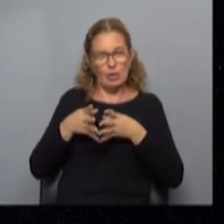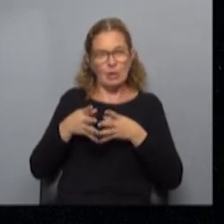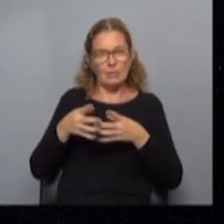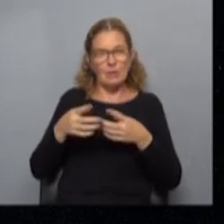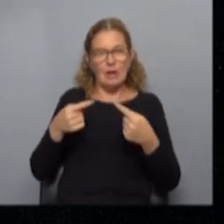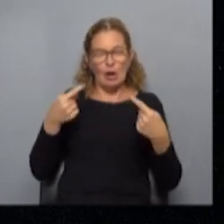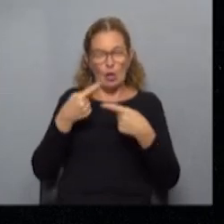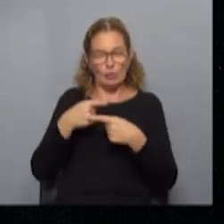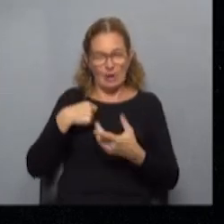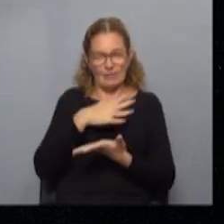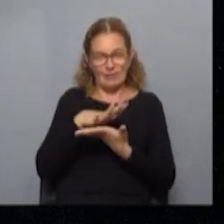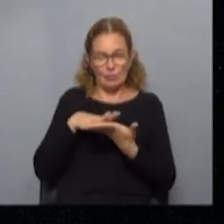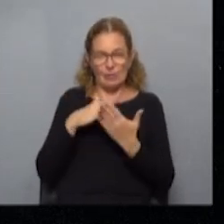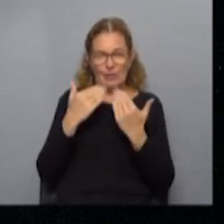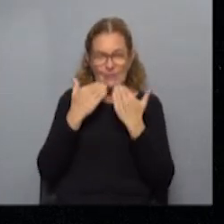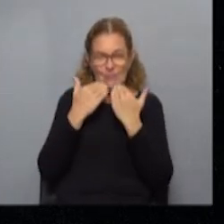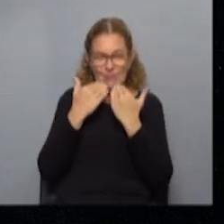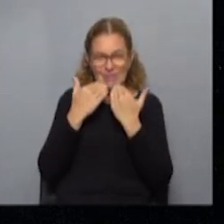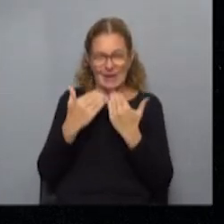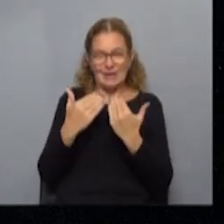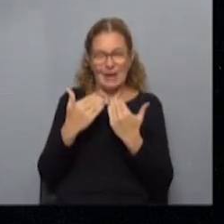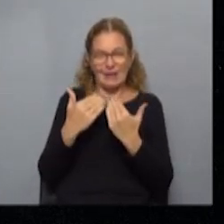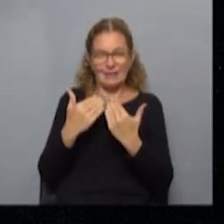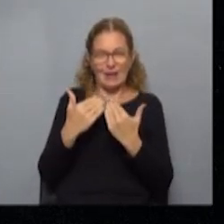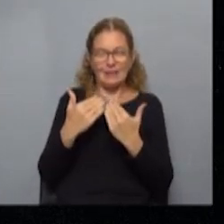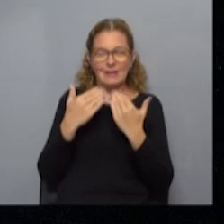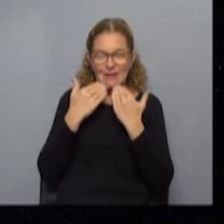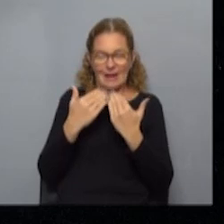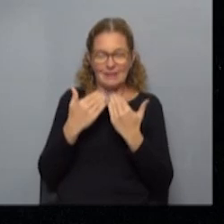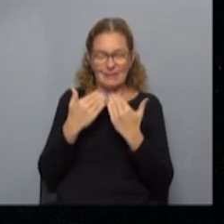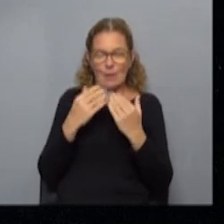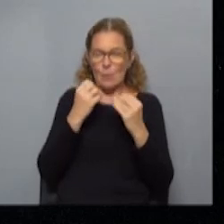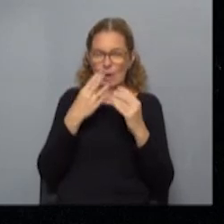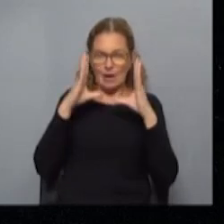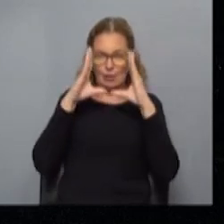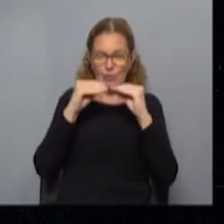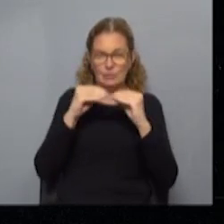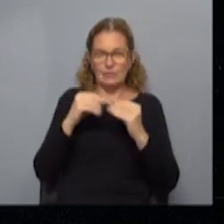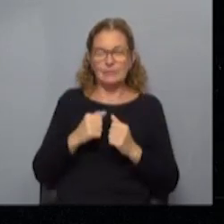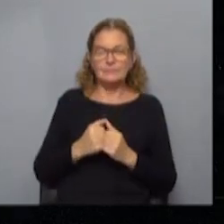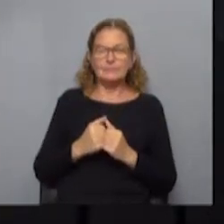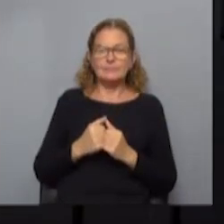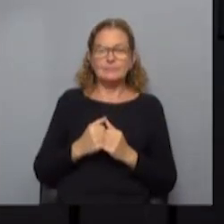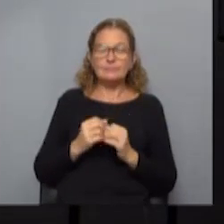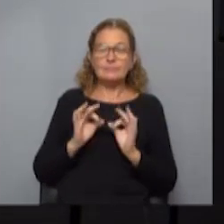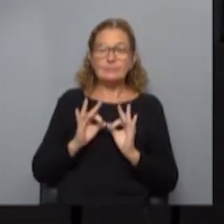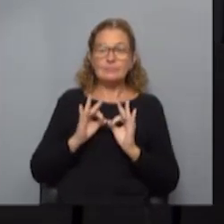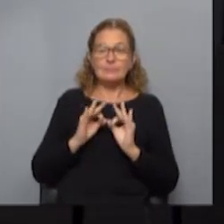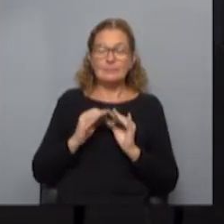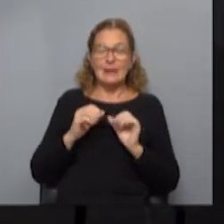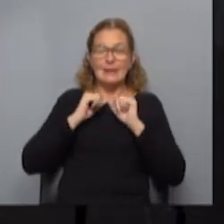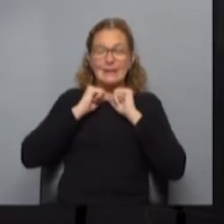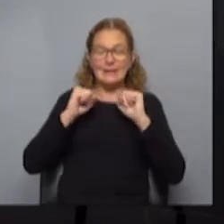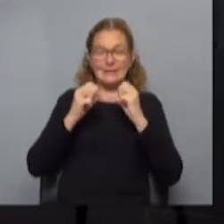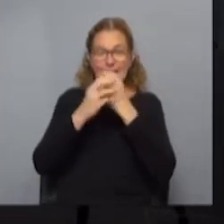esas circunstancias Fernanda muchas gracias muchas gracias buenas noches gracias buenas noches era la secretaria general